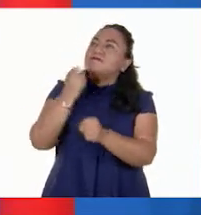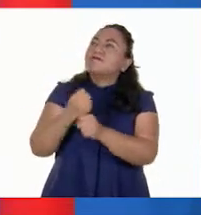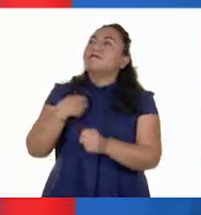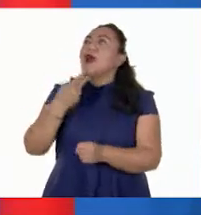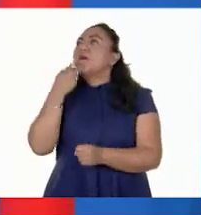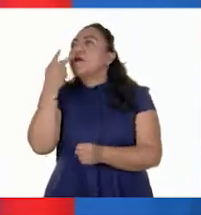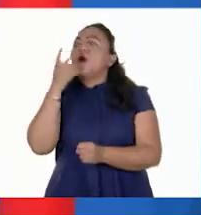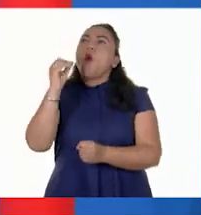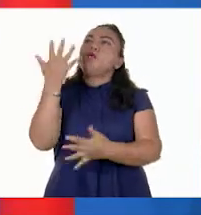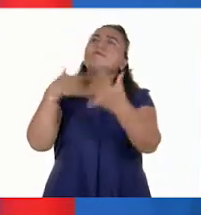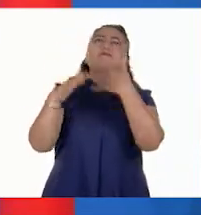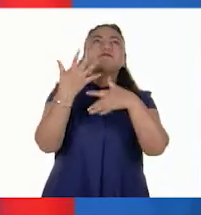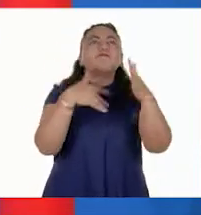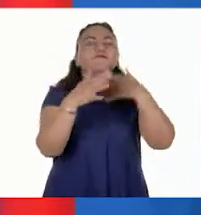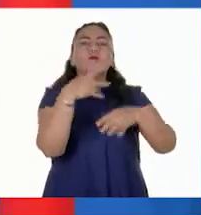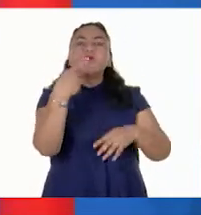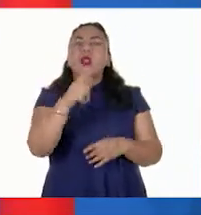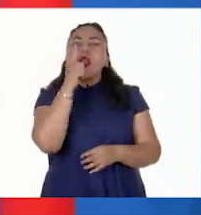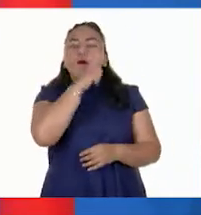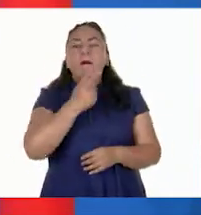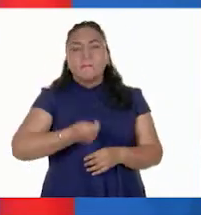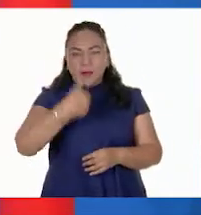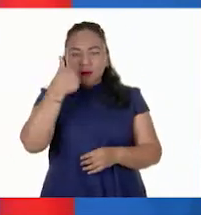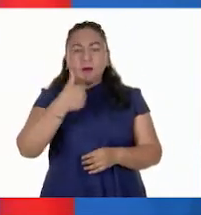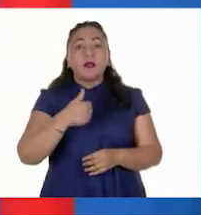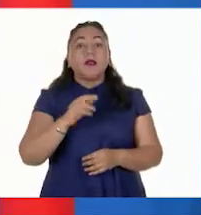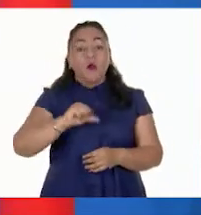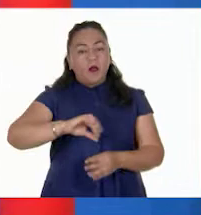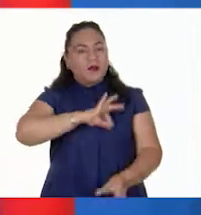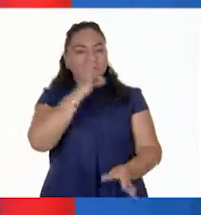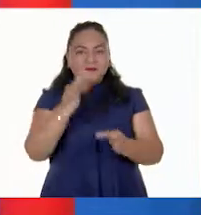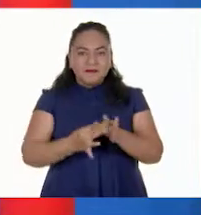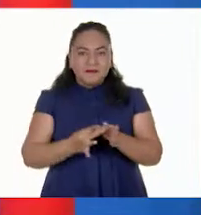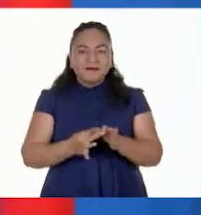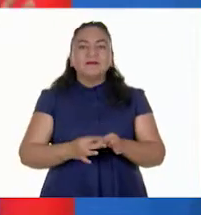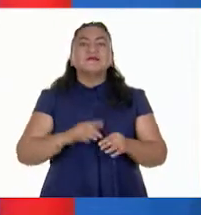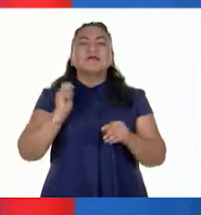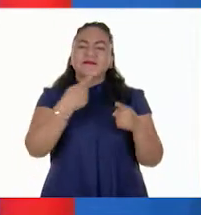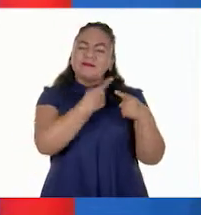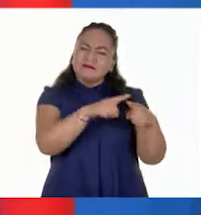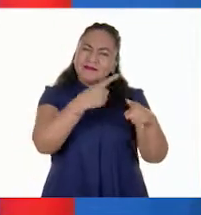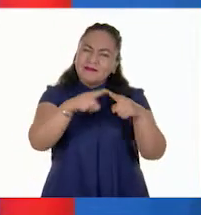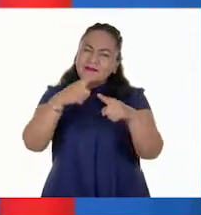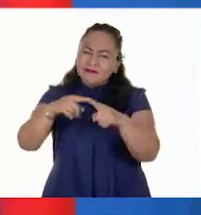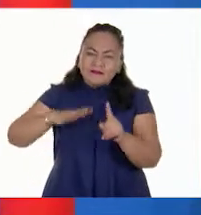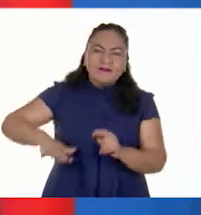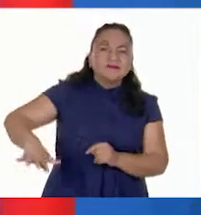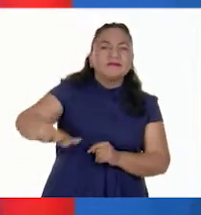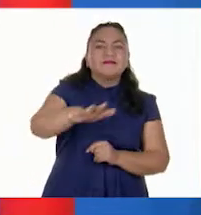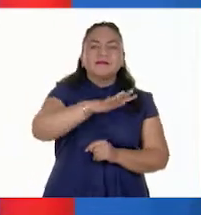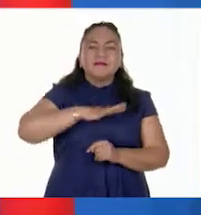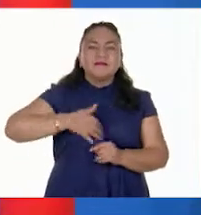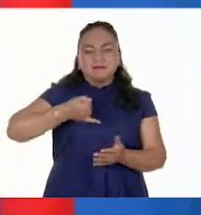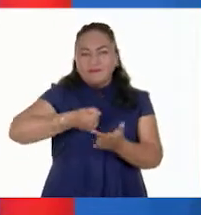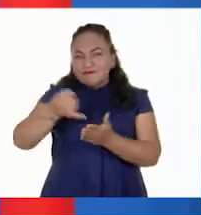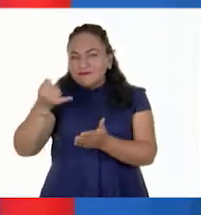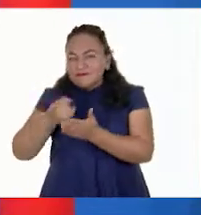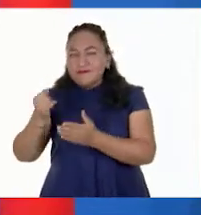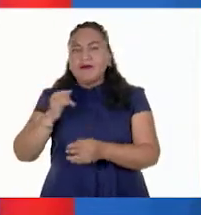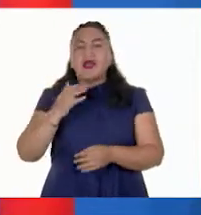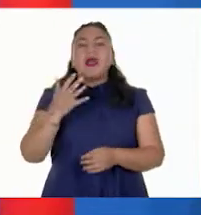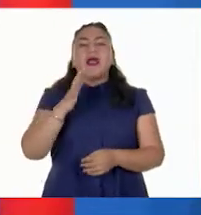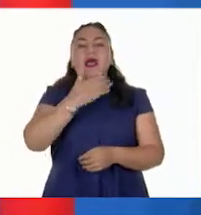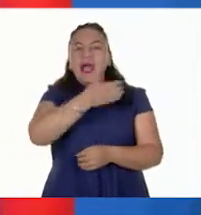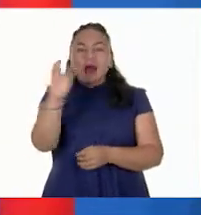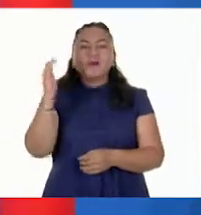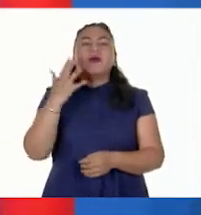familia en tu lengua materna. Por hoy, hemos terminado con diversidad de espacios agrícolas, ganaderos en los